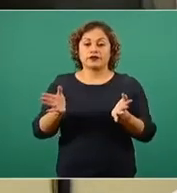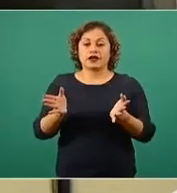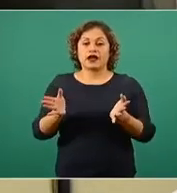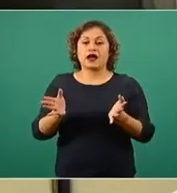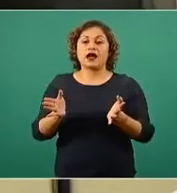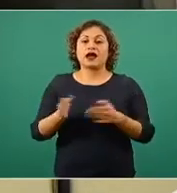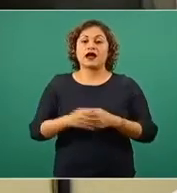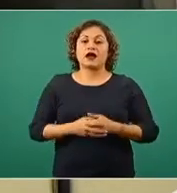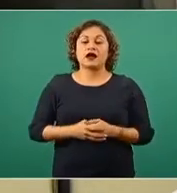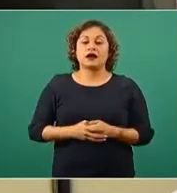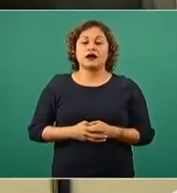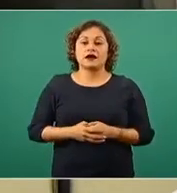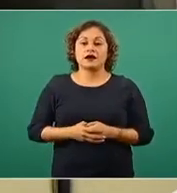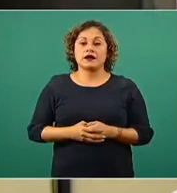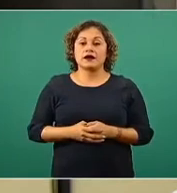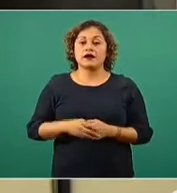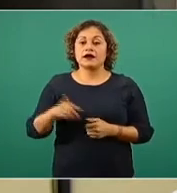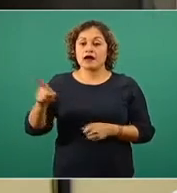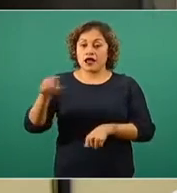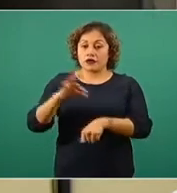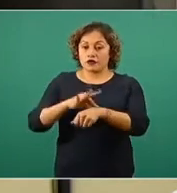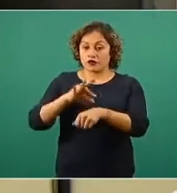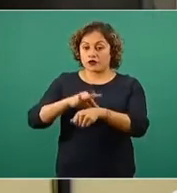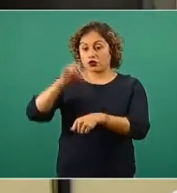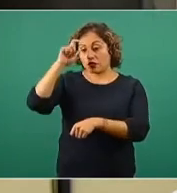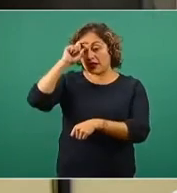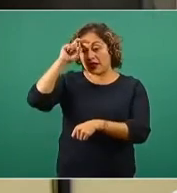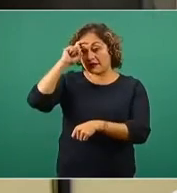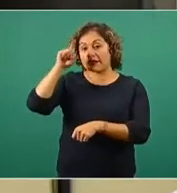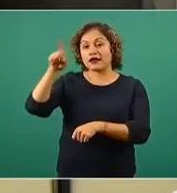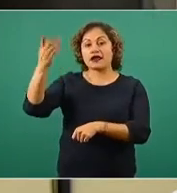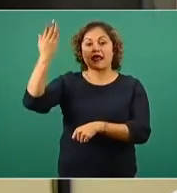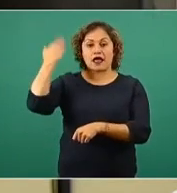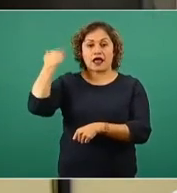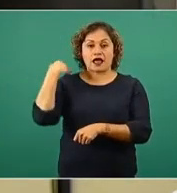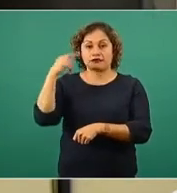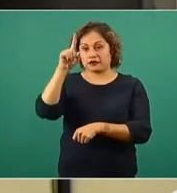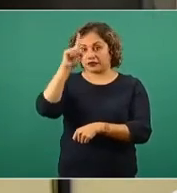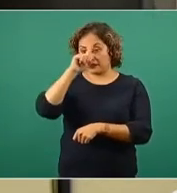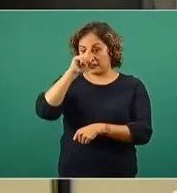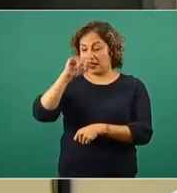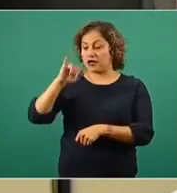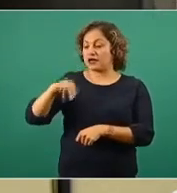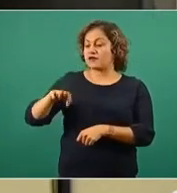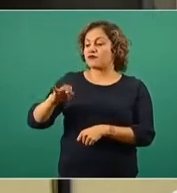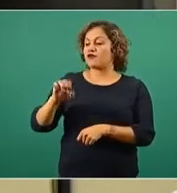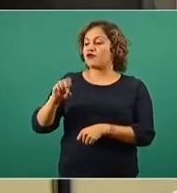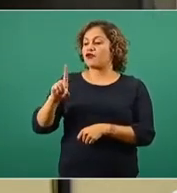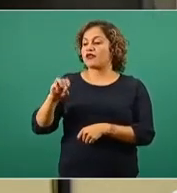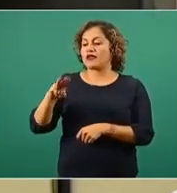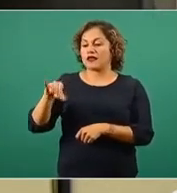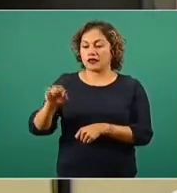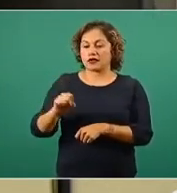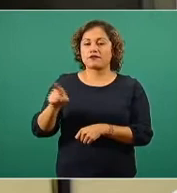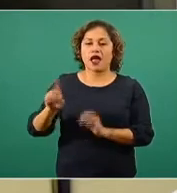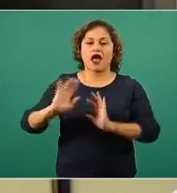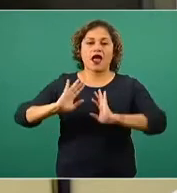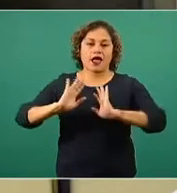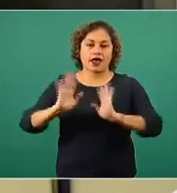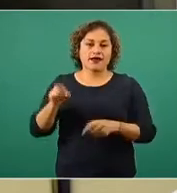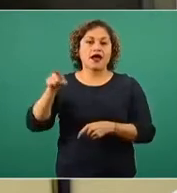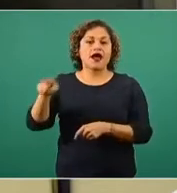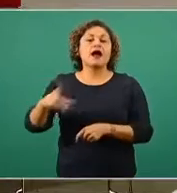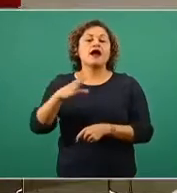página que nos había recomendado el doctor Hugo López-Gatell, para que se desmintiera precisamente esta